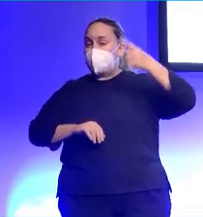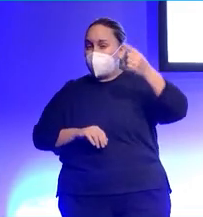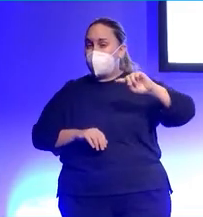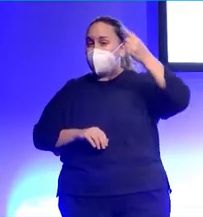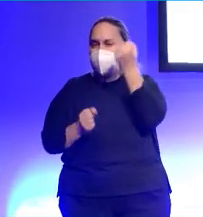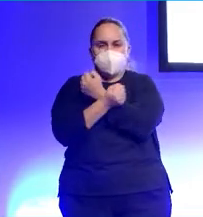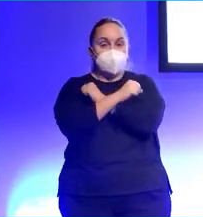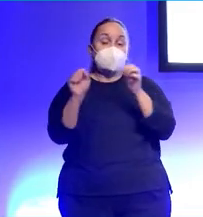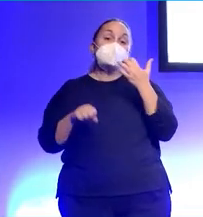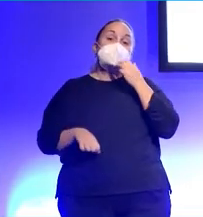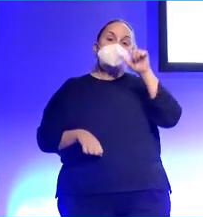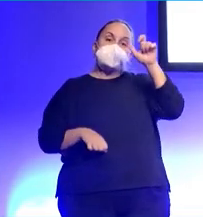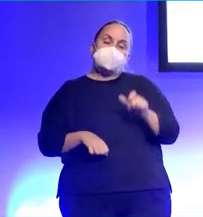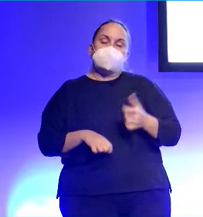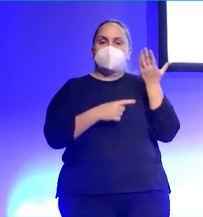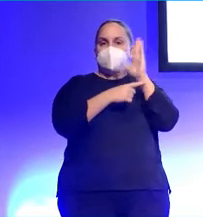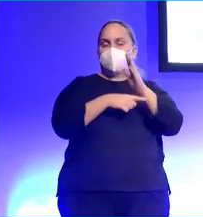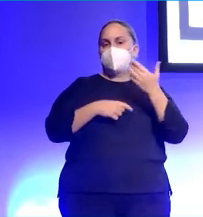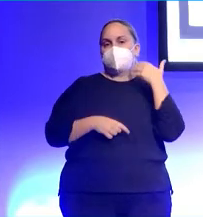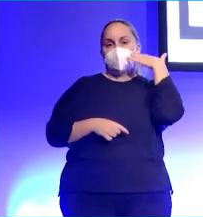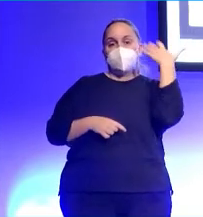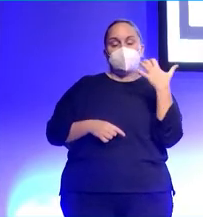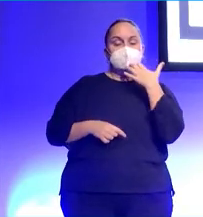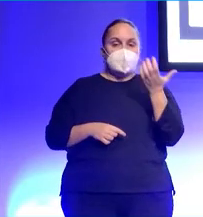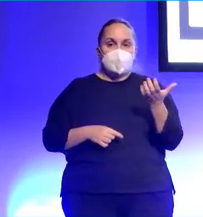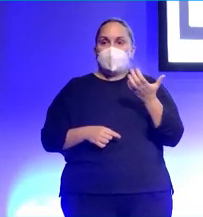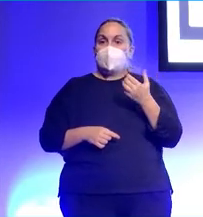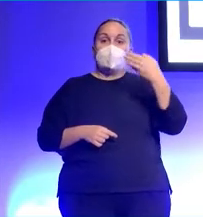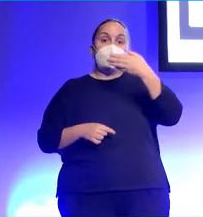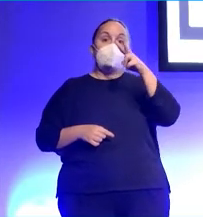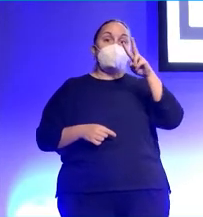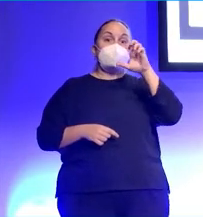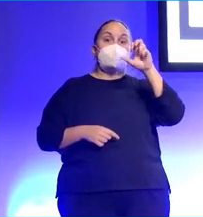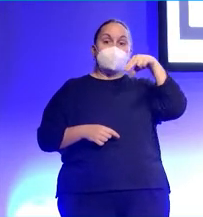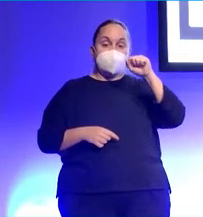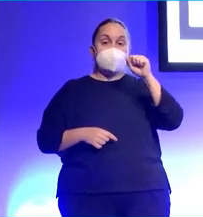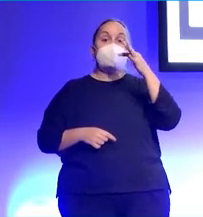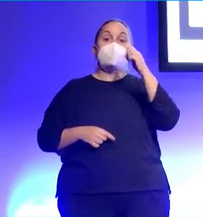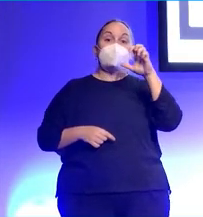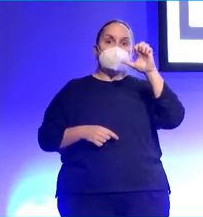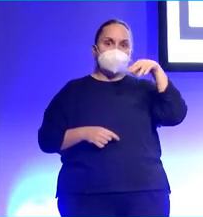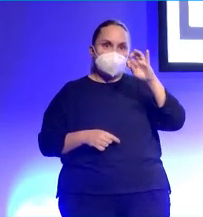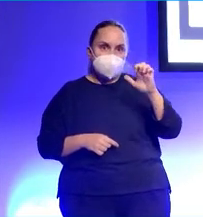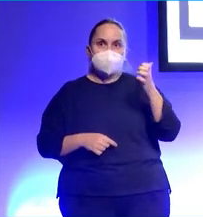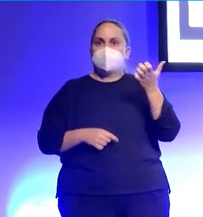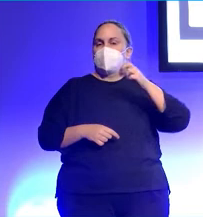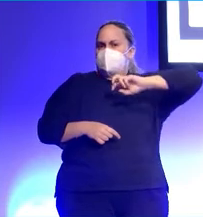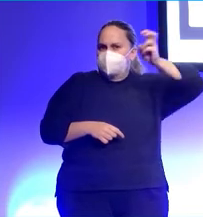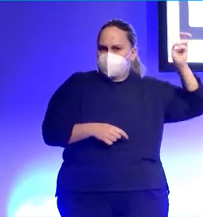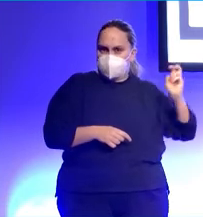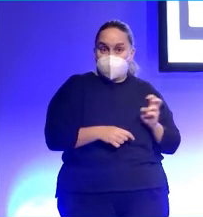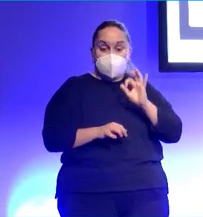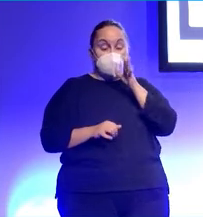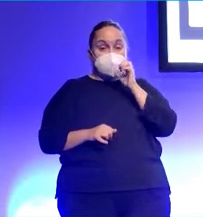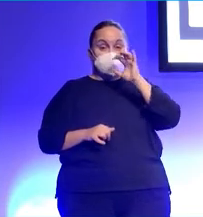fuente o Percebesigrelos o esta gente. Entonces, ahora mismo, el 40, está ahí en el medio Loop Infinito, más o menos, 40